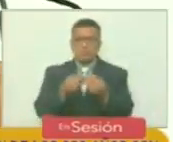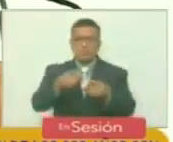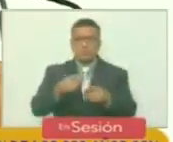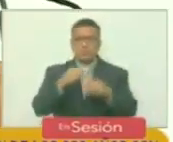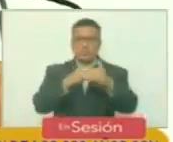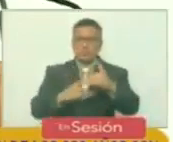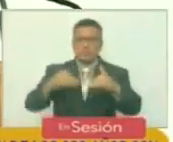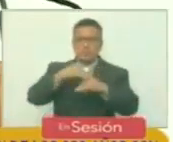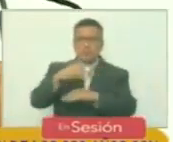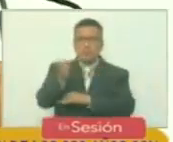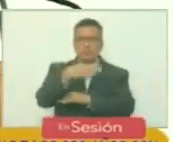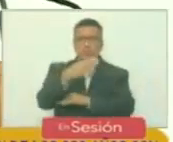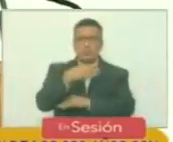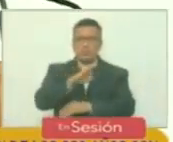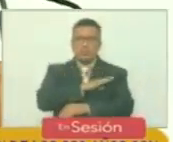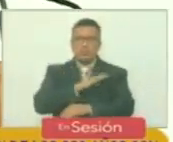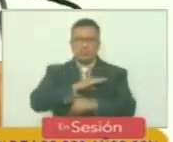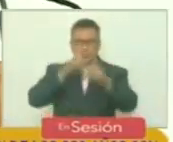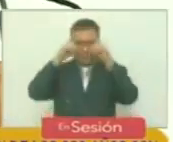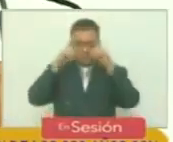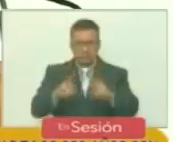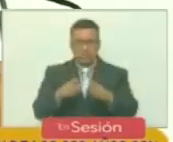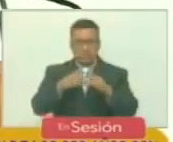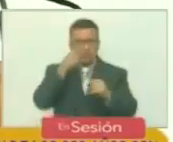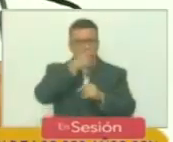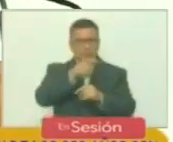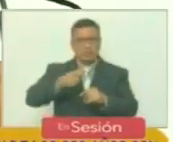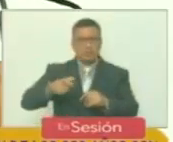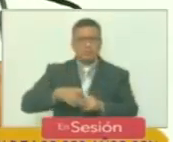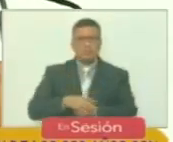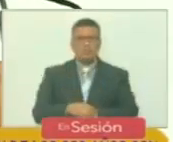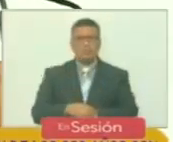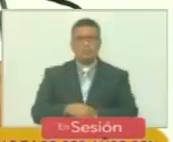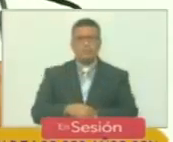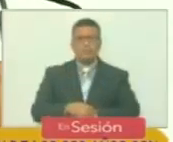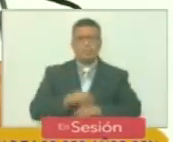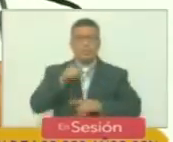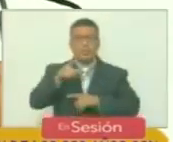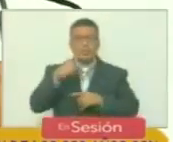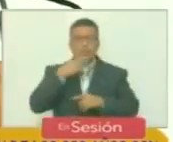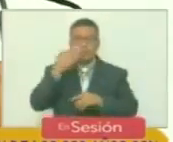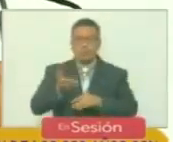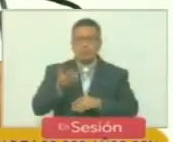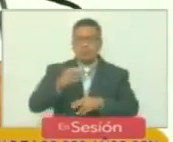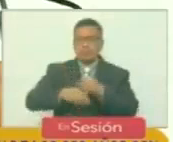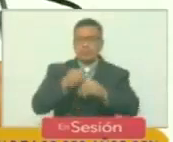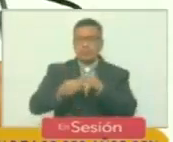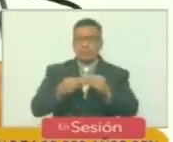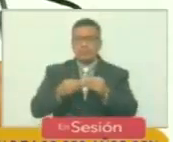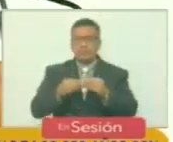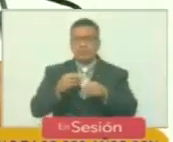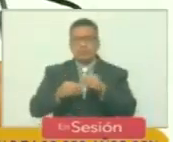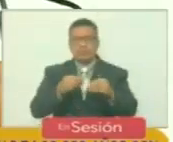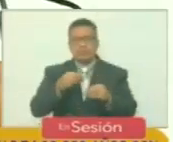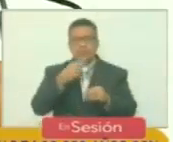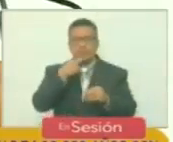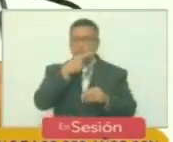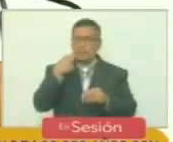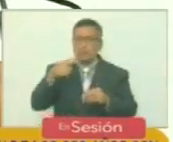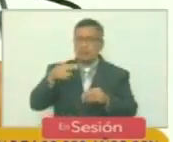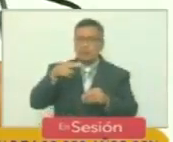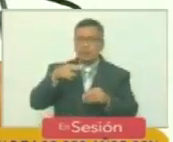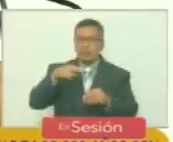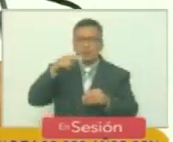Levantar la bandera de la autodeterminación de los pueblos en una relevancia que hace ocupar al libertador Simón